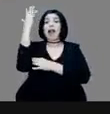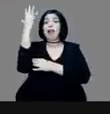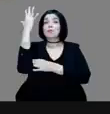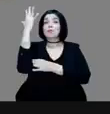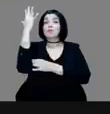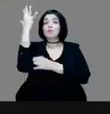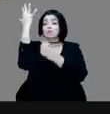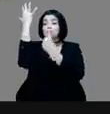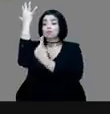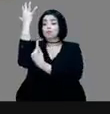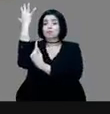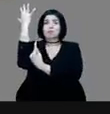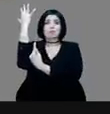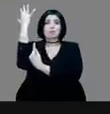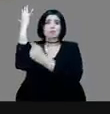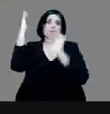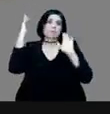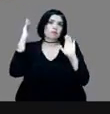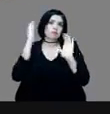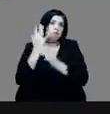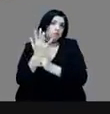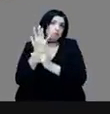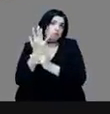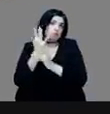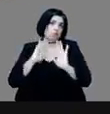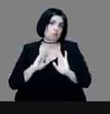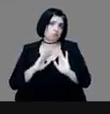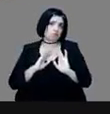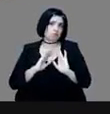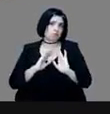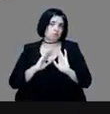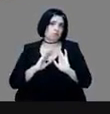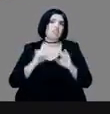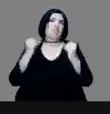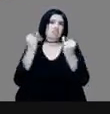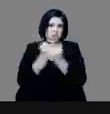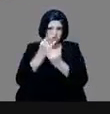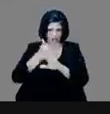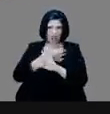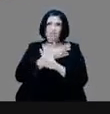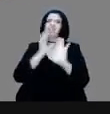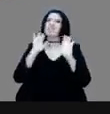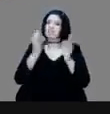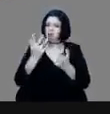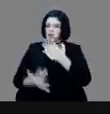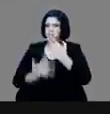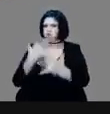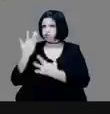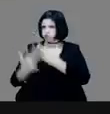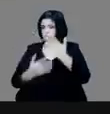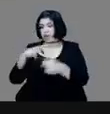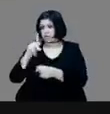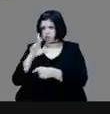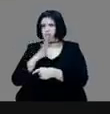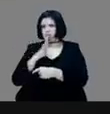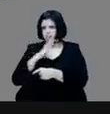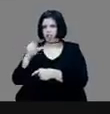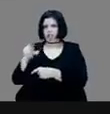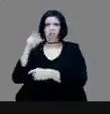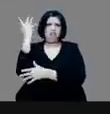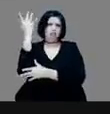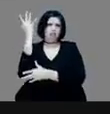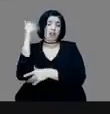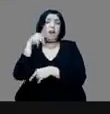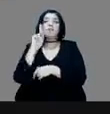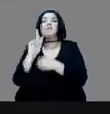época hasta lo quemaron, en fin, vandalismo, pero el árbol está ahí. El problema es que en las fuentes no se habla nada